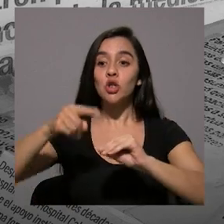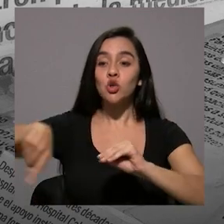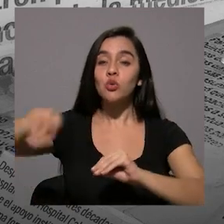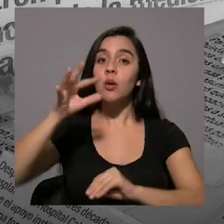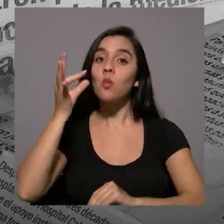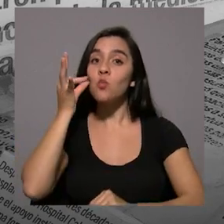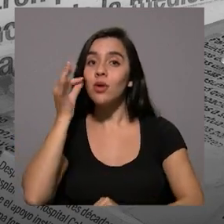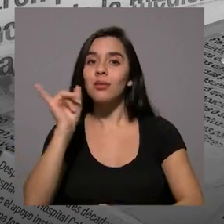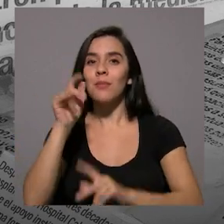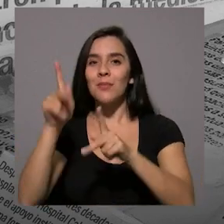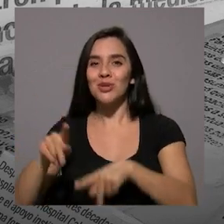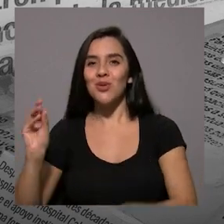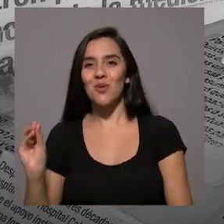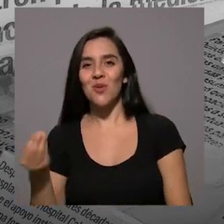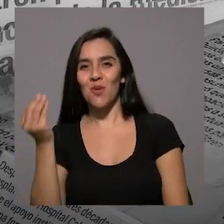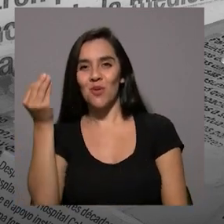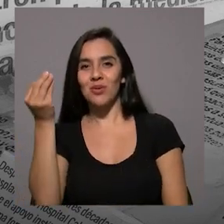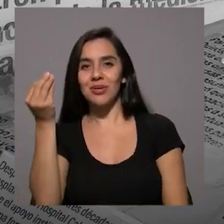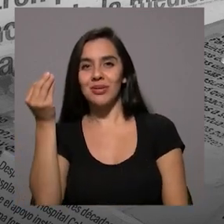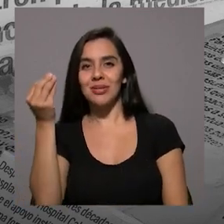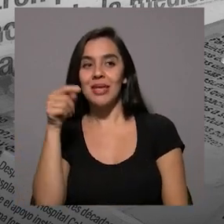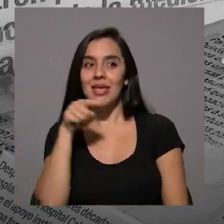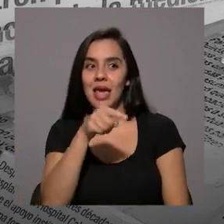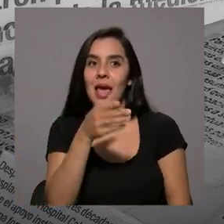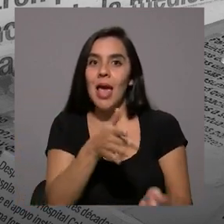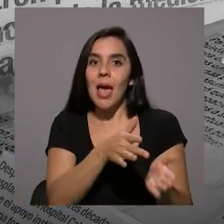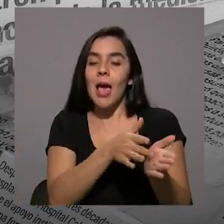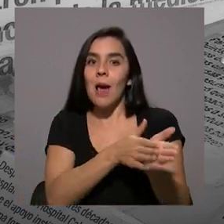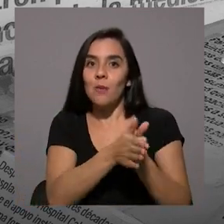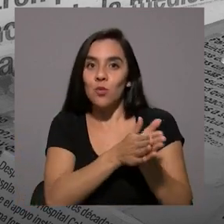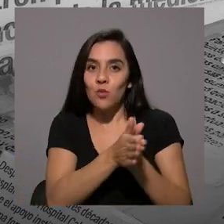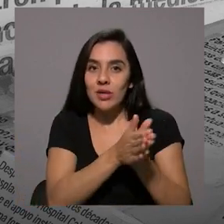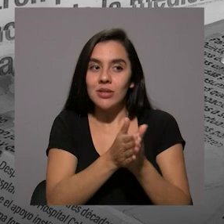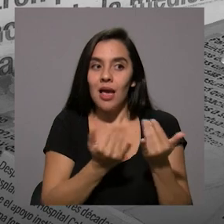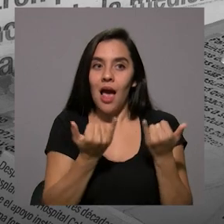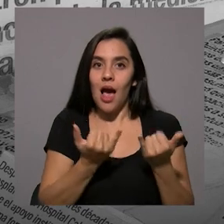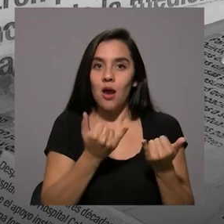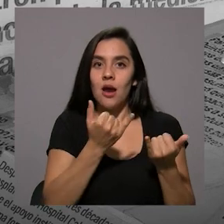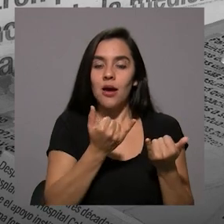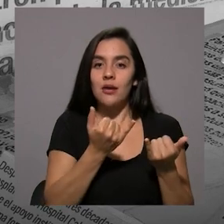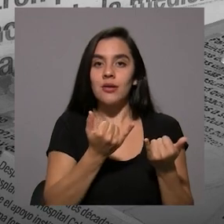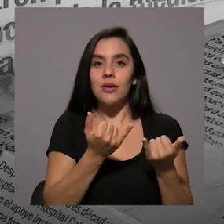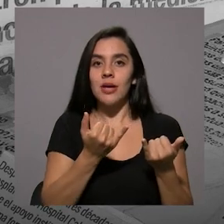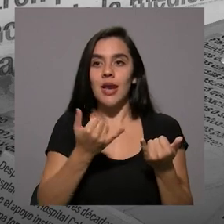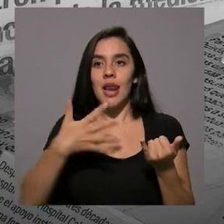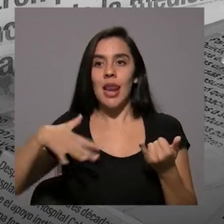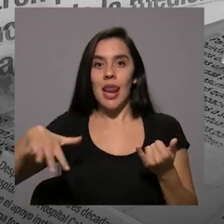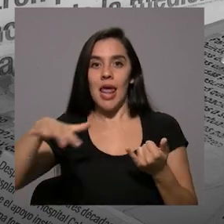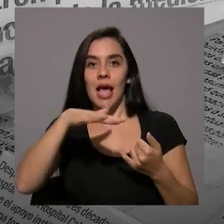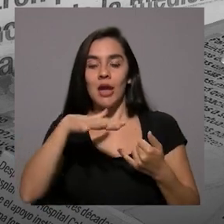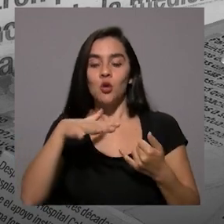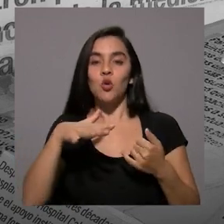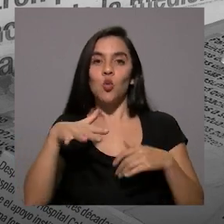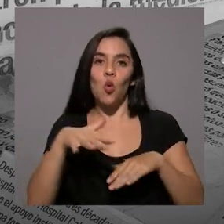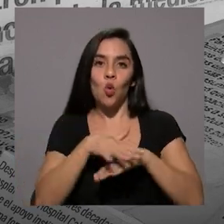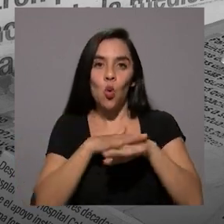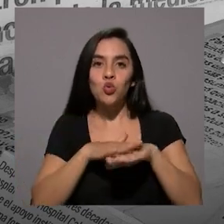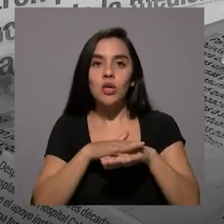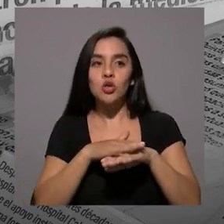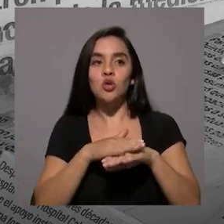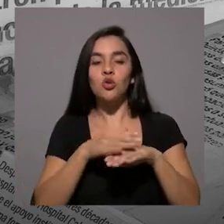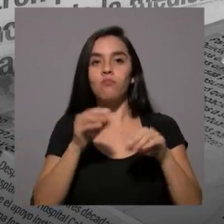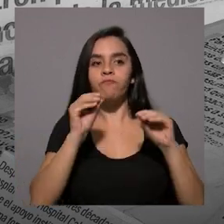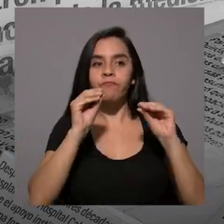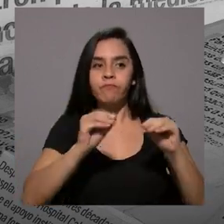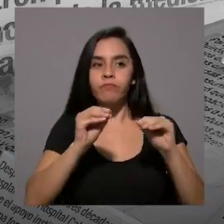mujeres y personas jóvenes, y que también puedan aprovechar que la coyuntura obliga a más mujeres lleguen al poder, también para